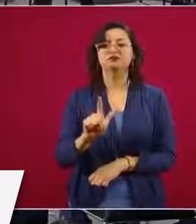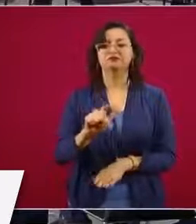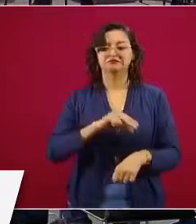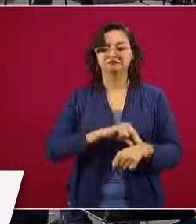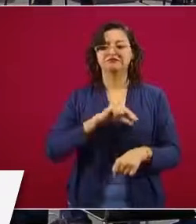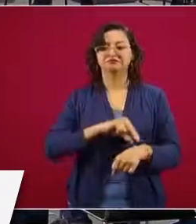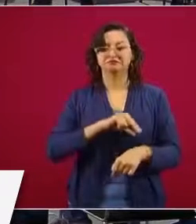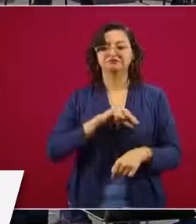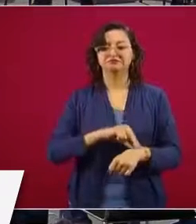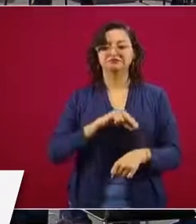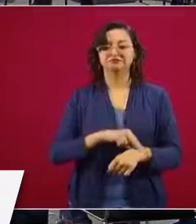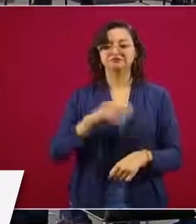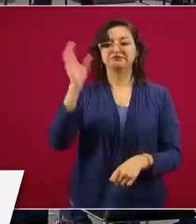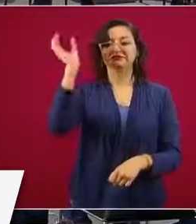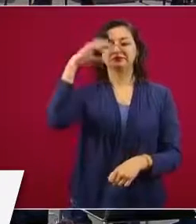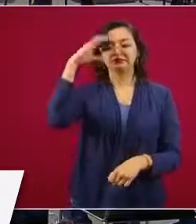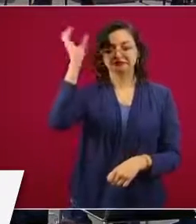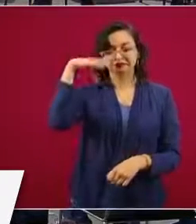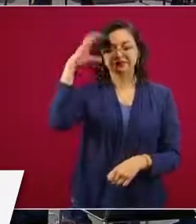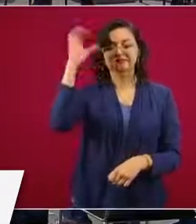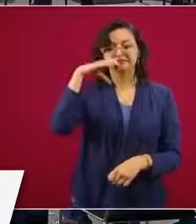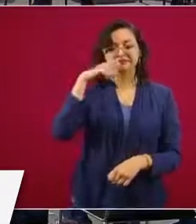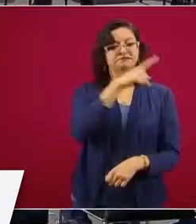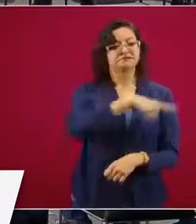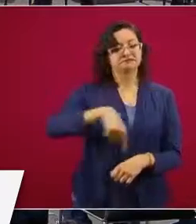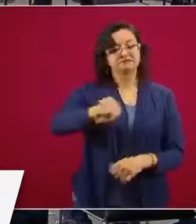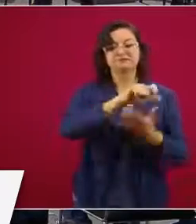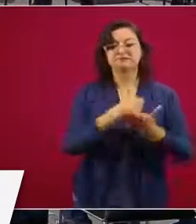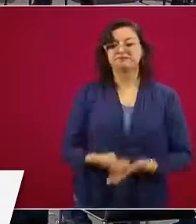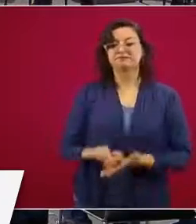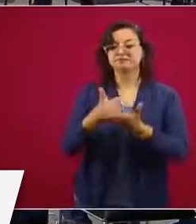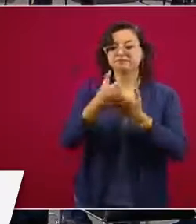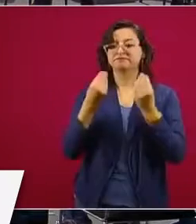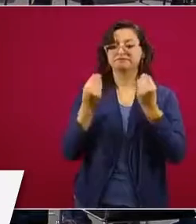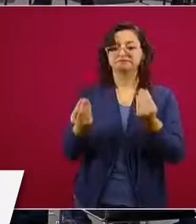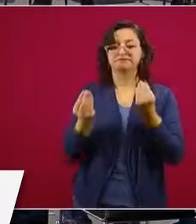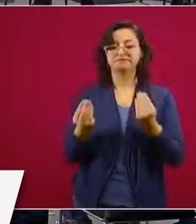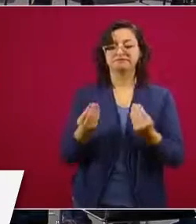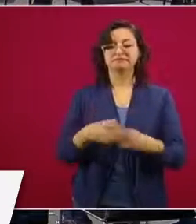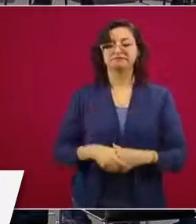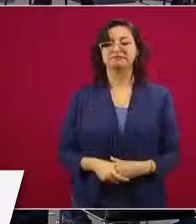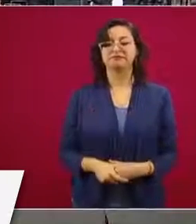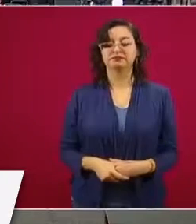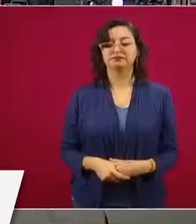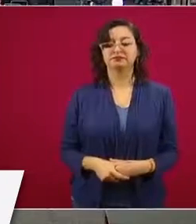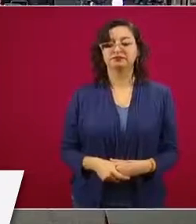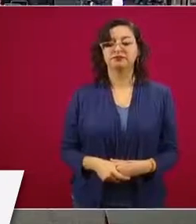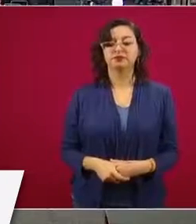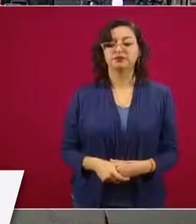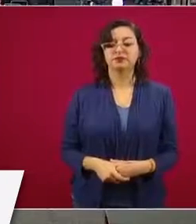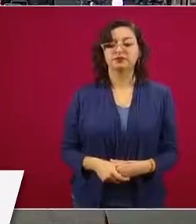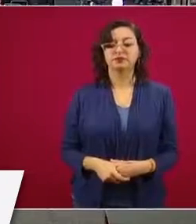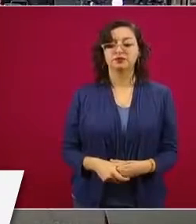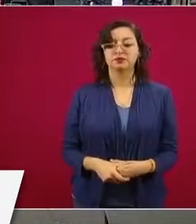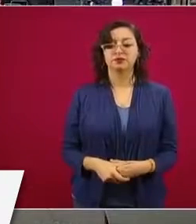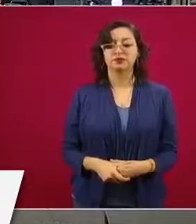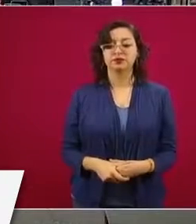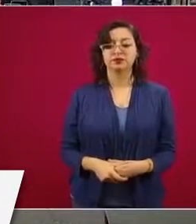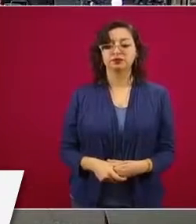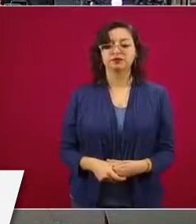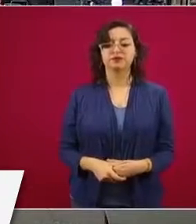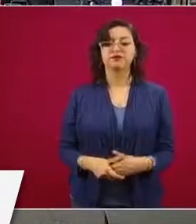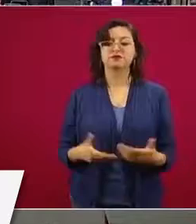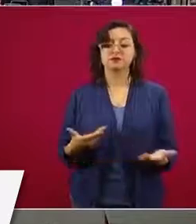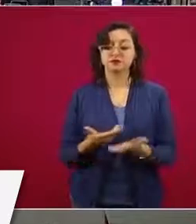médico, científico que nos está ayudando. Y esto se viene a